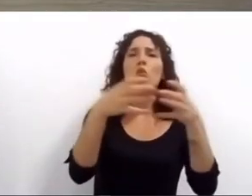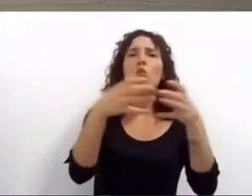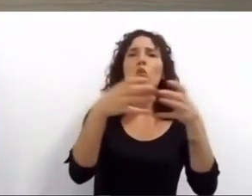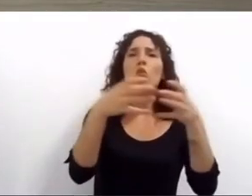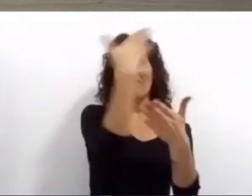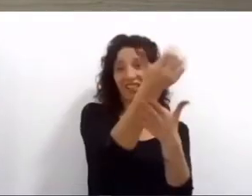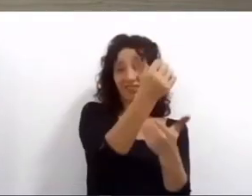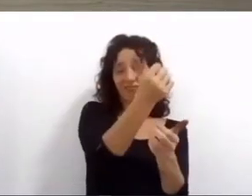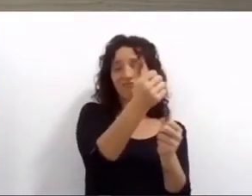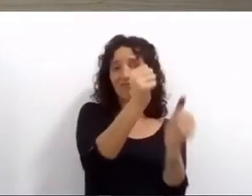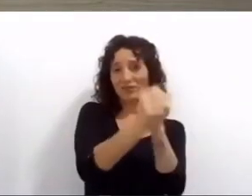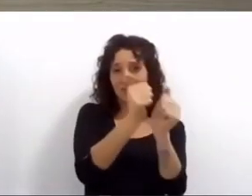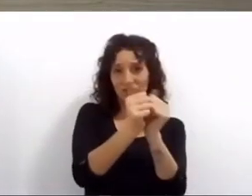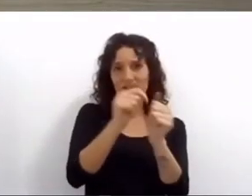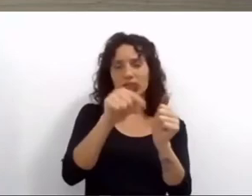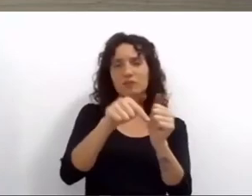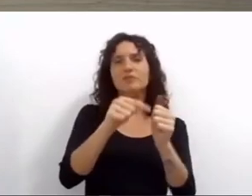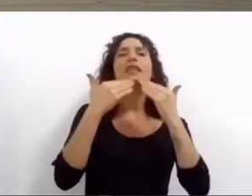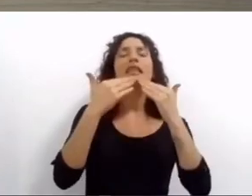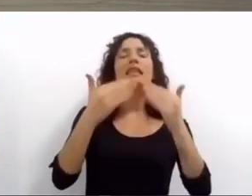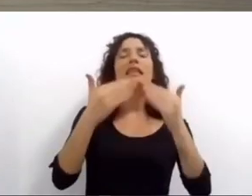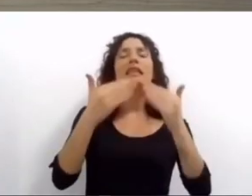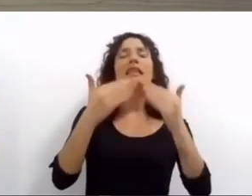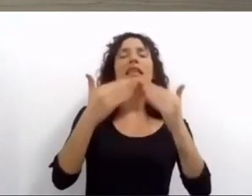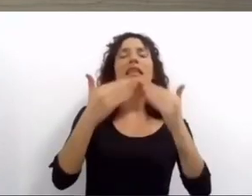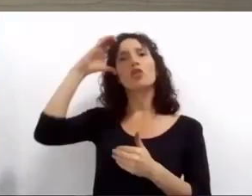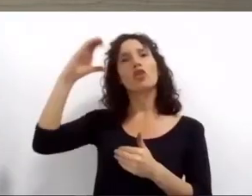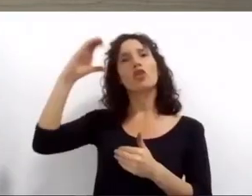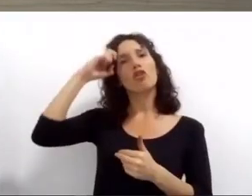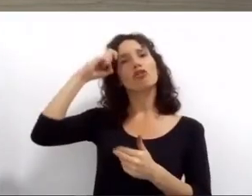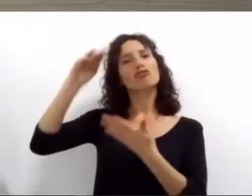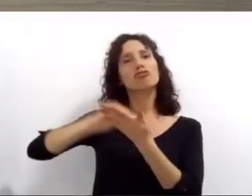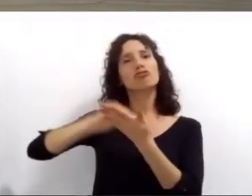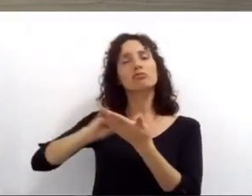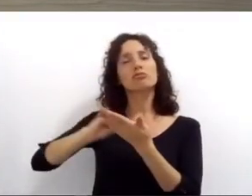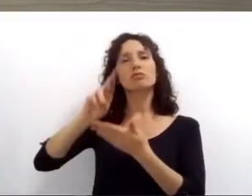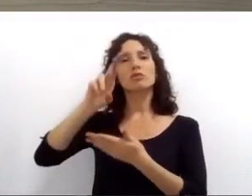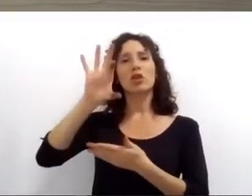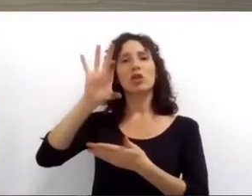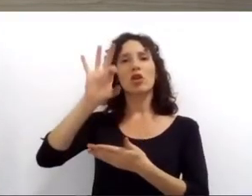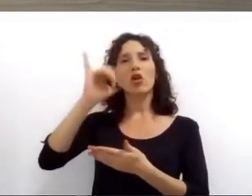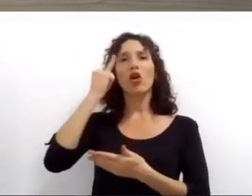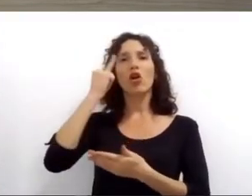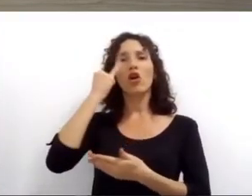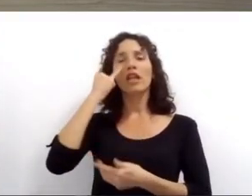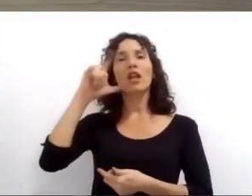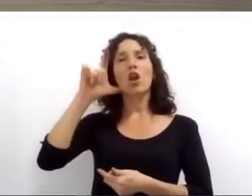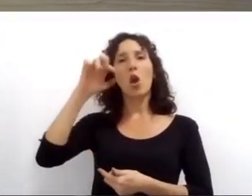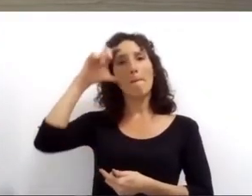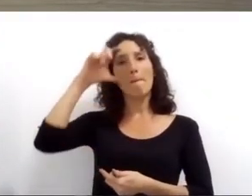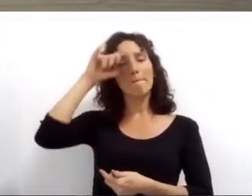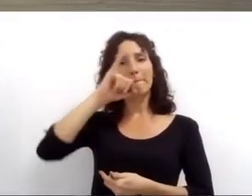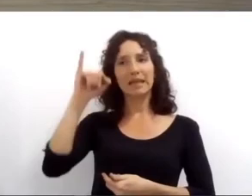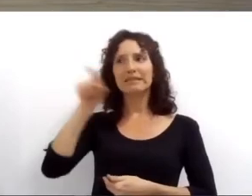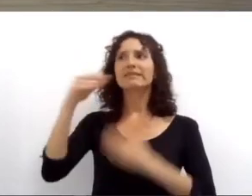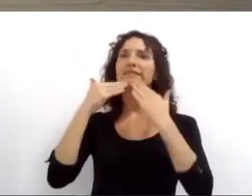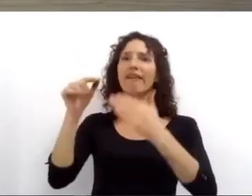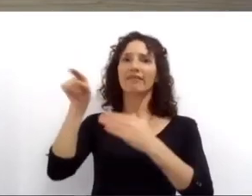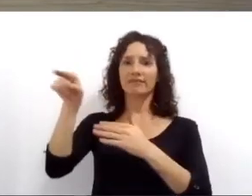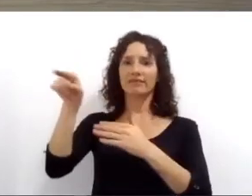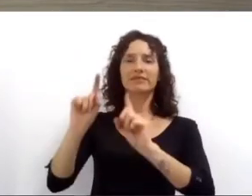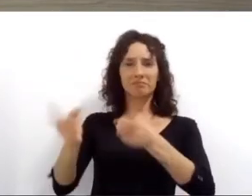a partir de un proyecto del concejal Roy López Molina para la protección de las islas que son parte del territorio de la ciudad el sector